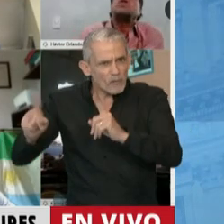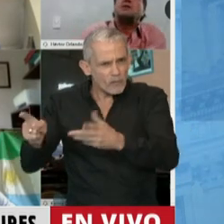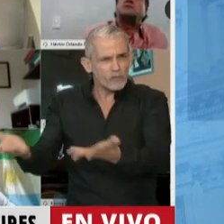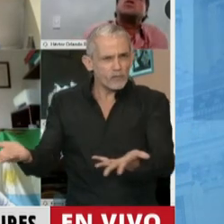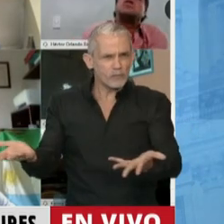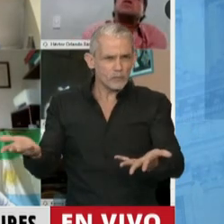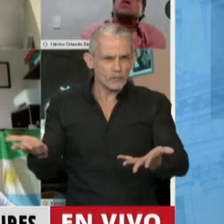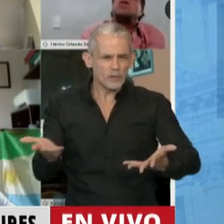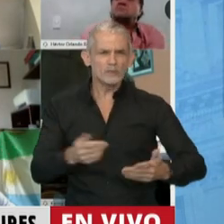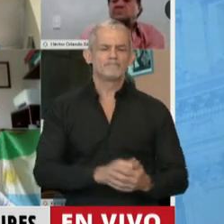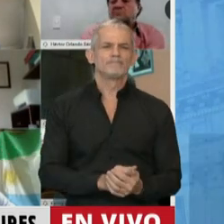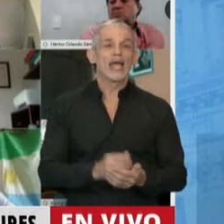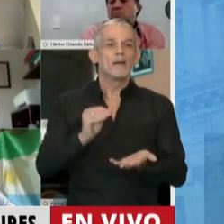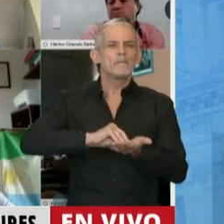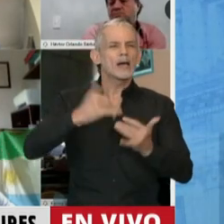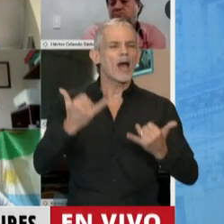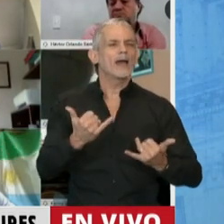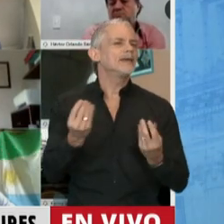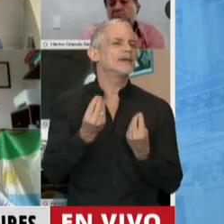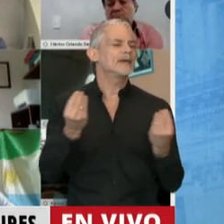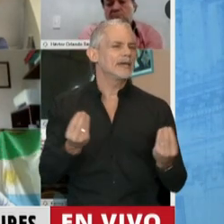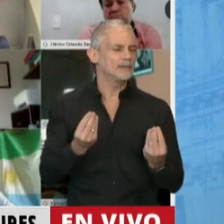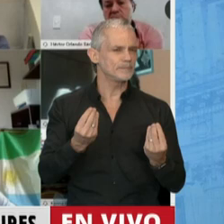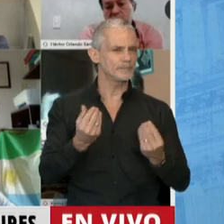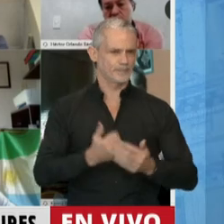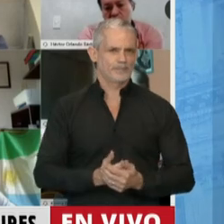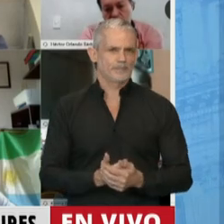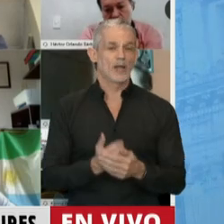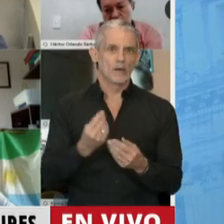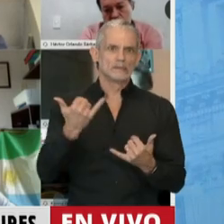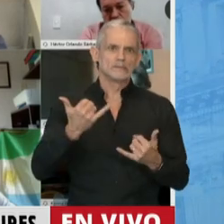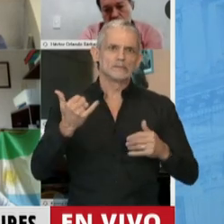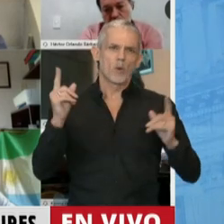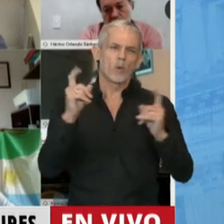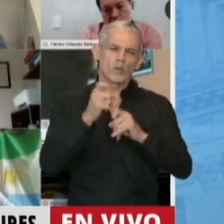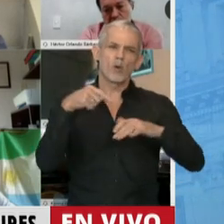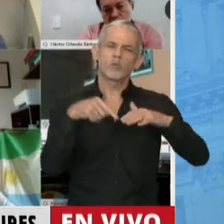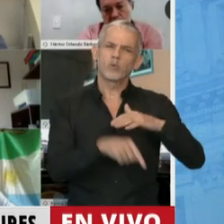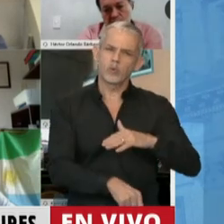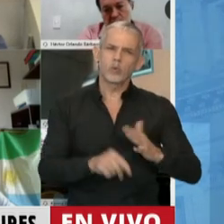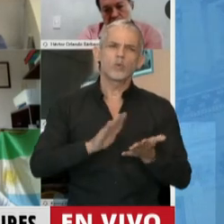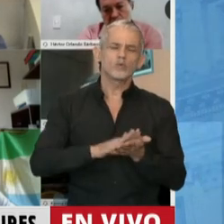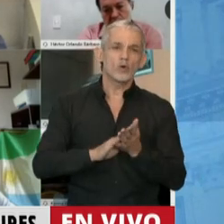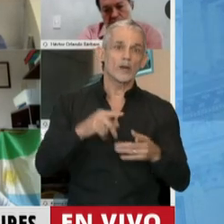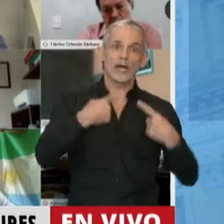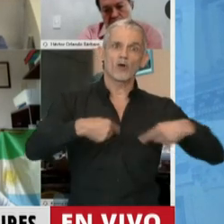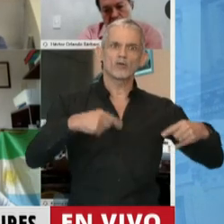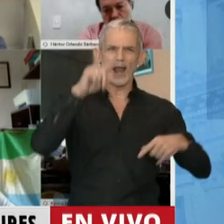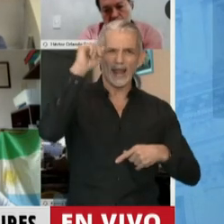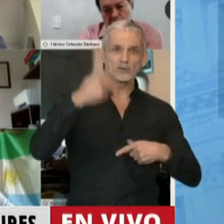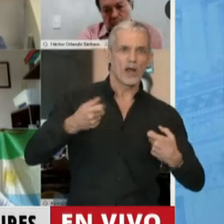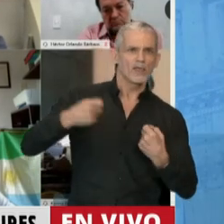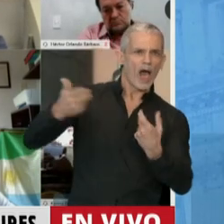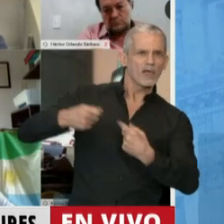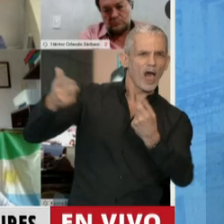tenemos además una agudización muy profunda de todas las medidas de entrega de los recursos nacionales.